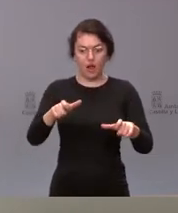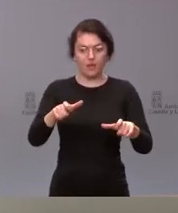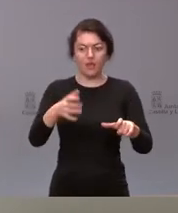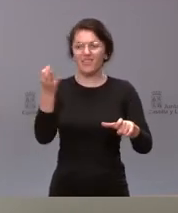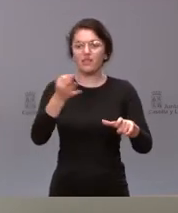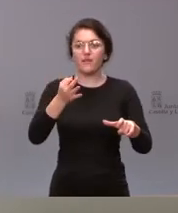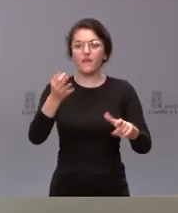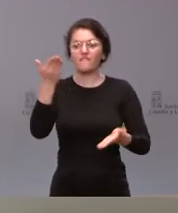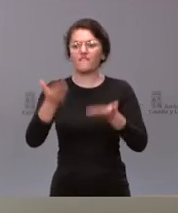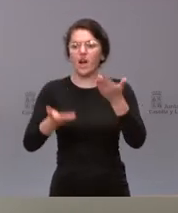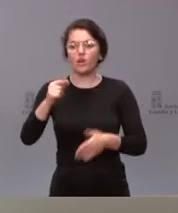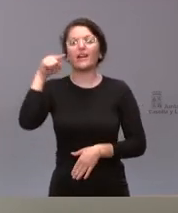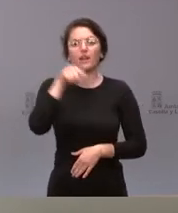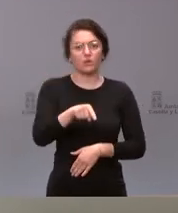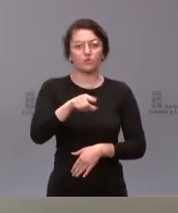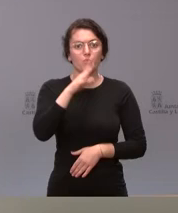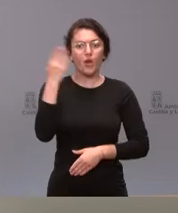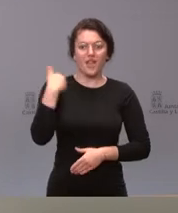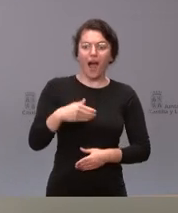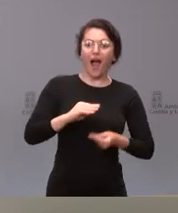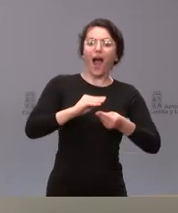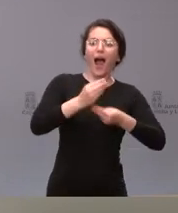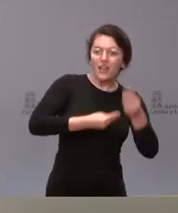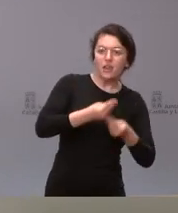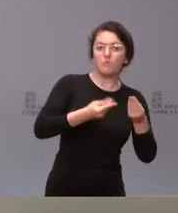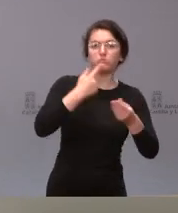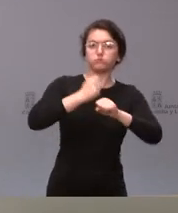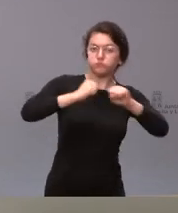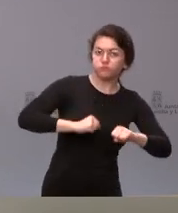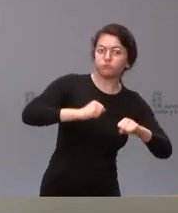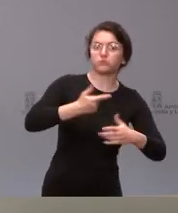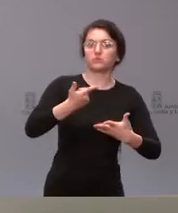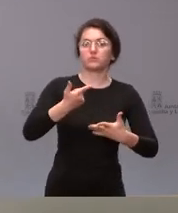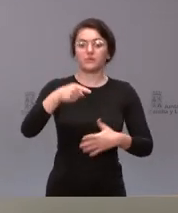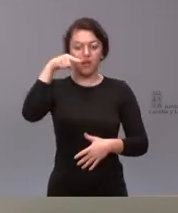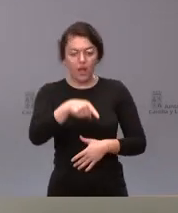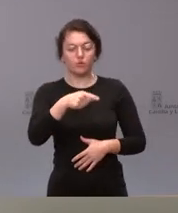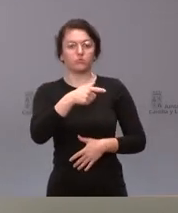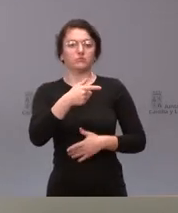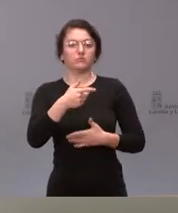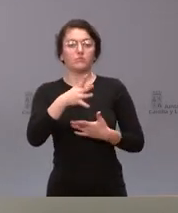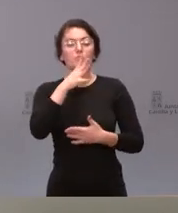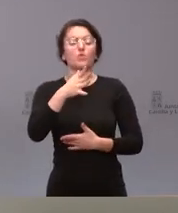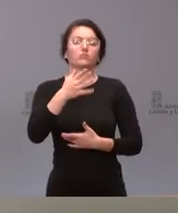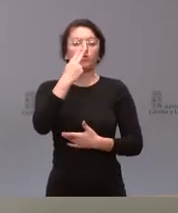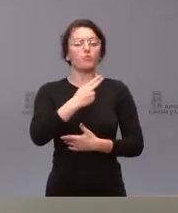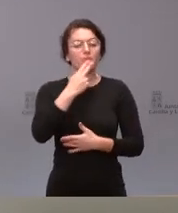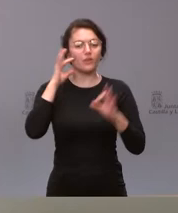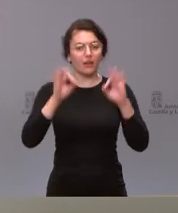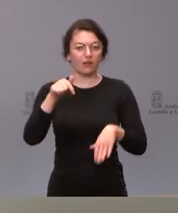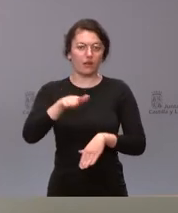aquello que hagamos sobre aquello que consolidemos sobre aquello que podamos mejorar esa es la tarea ese es el compromiso de todo el gobierno de Castilla y León